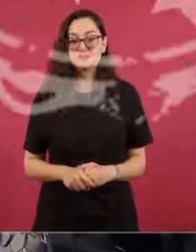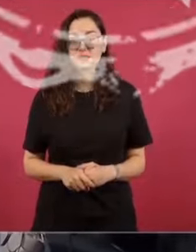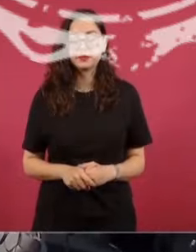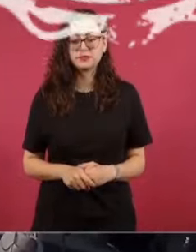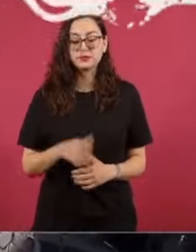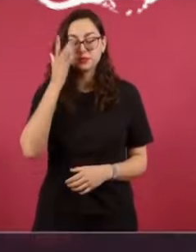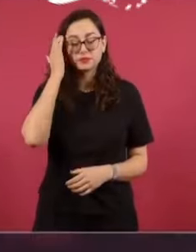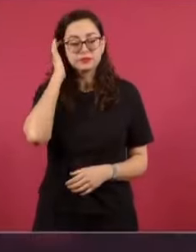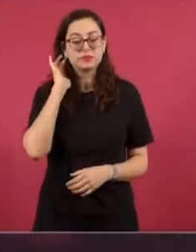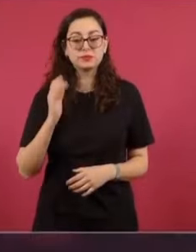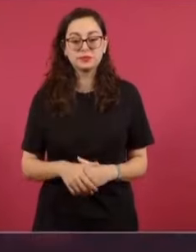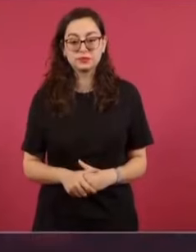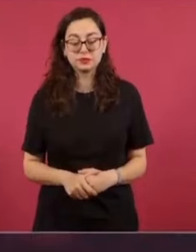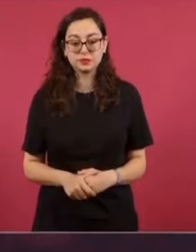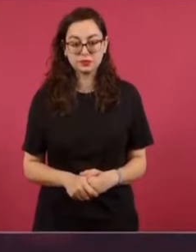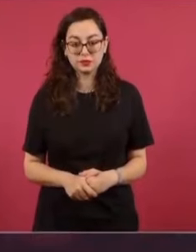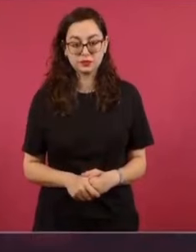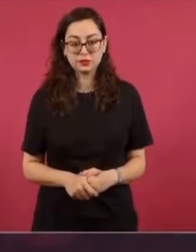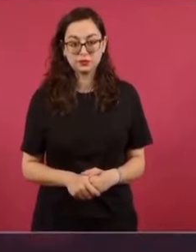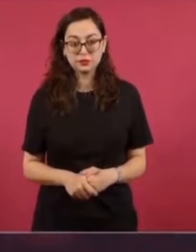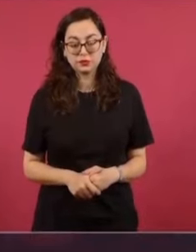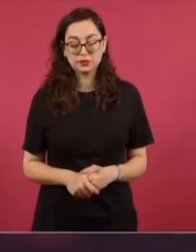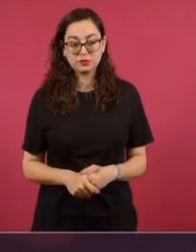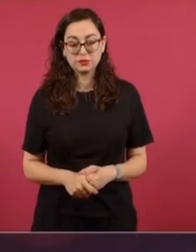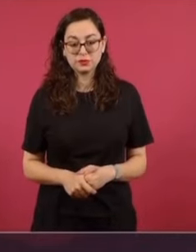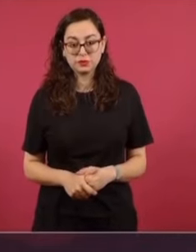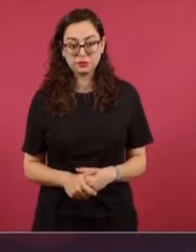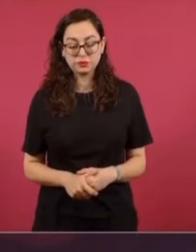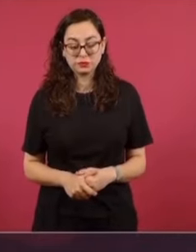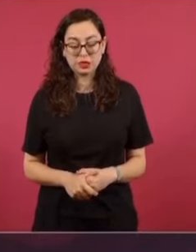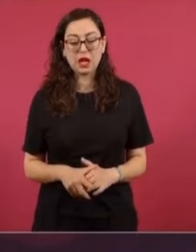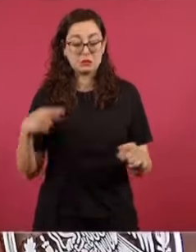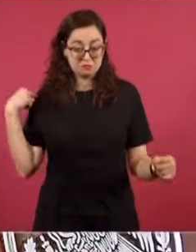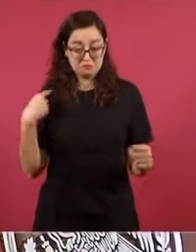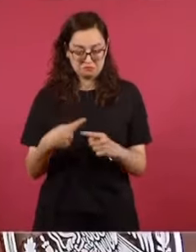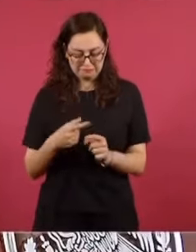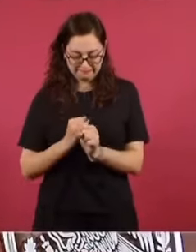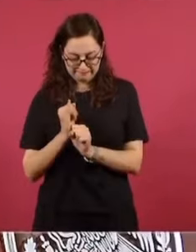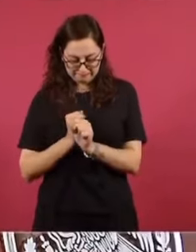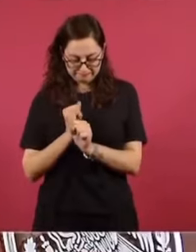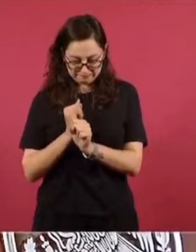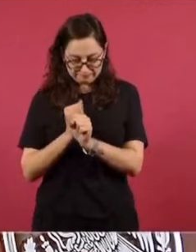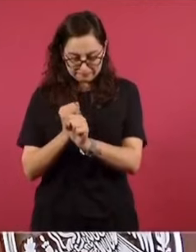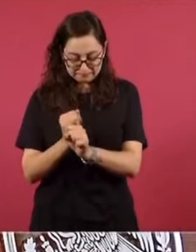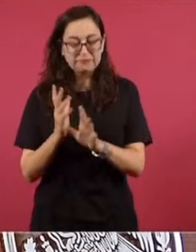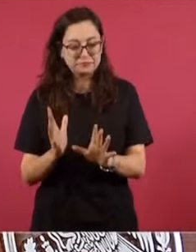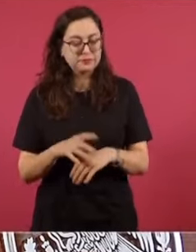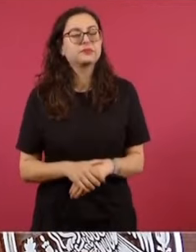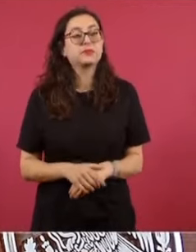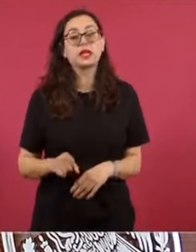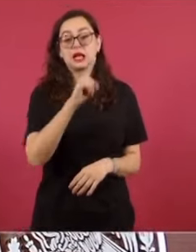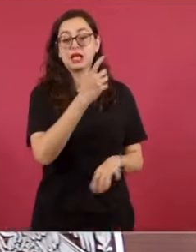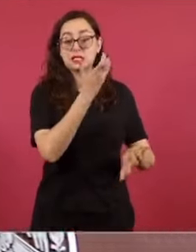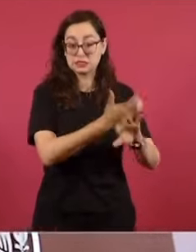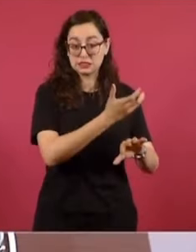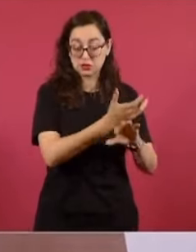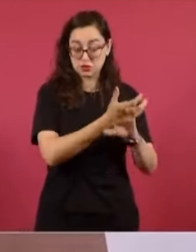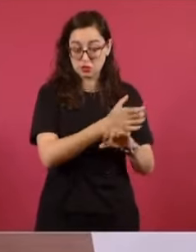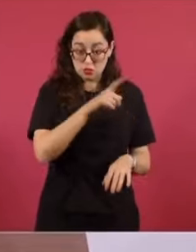Lo que sabemos hasta ahora es que el gobierno de Estados Unidos tenía acuerdo con